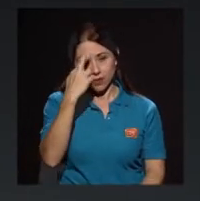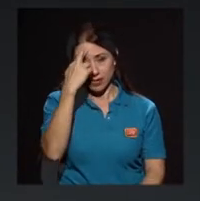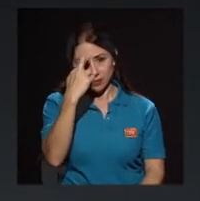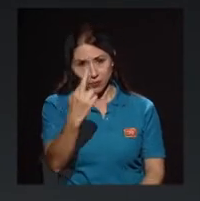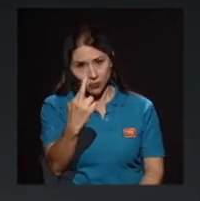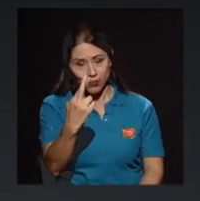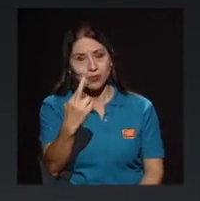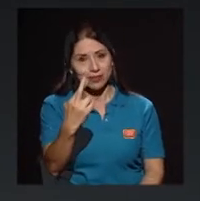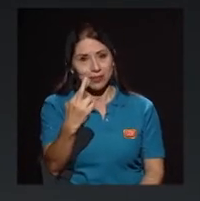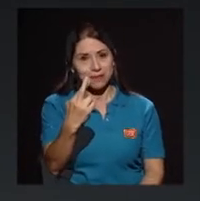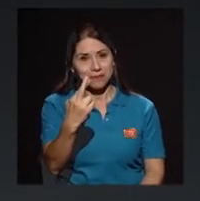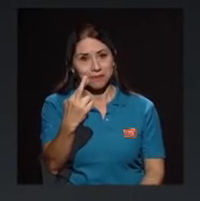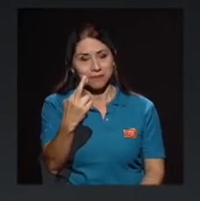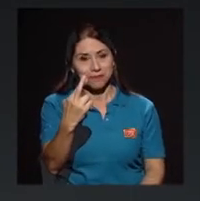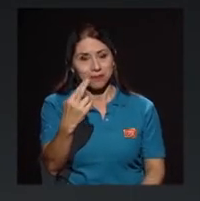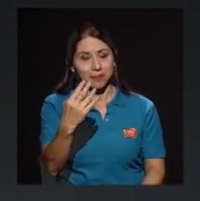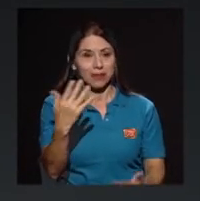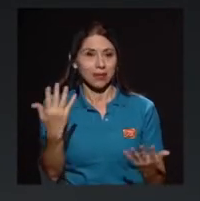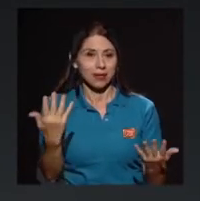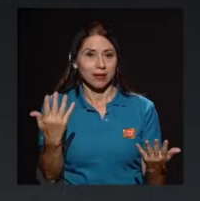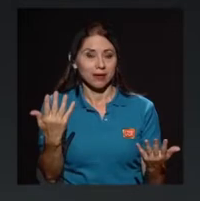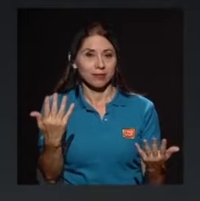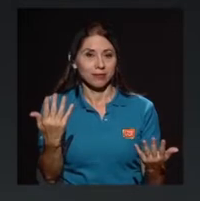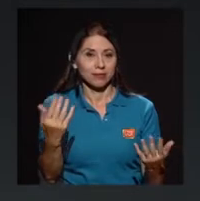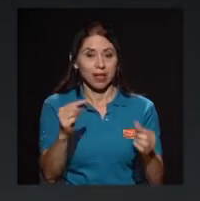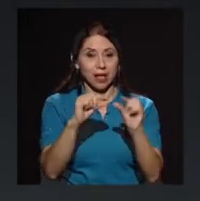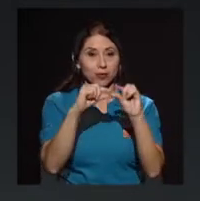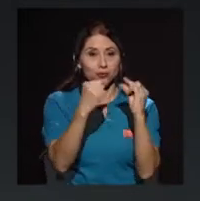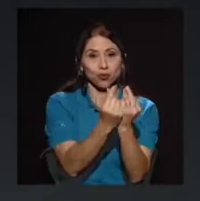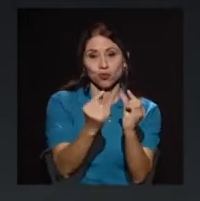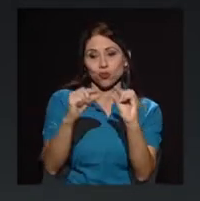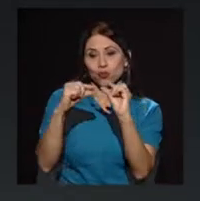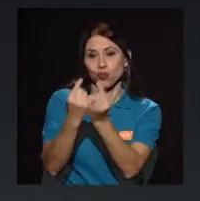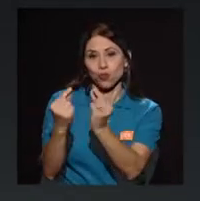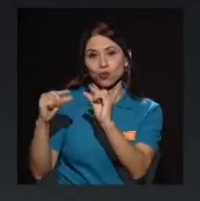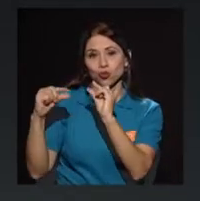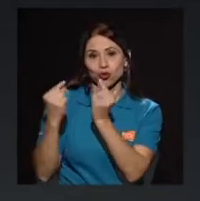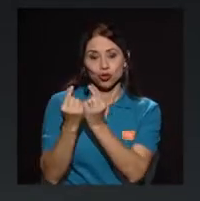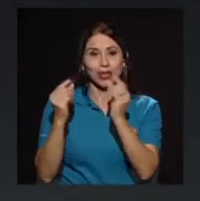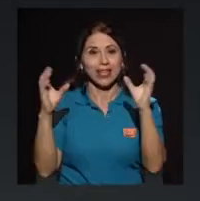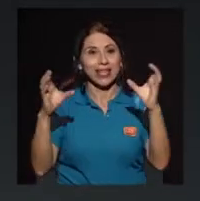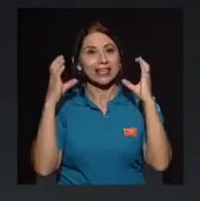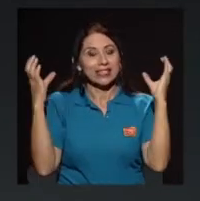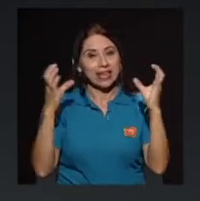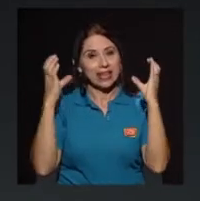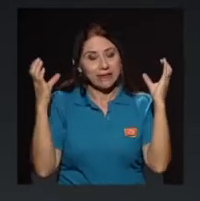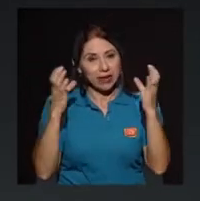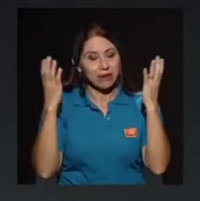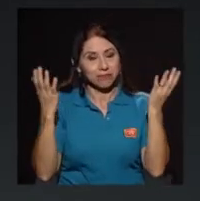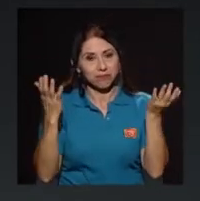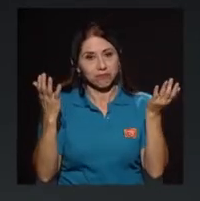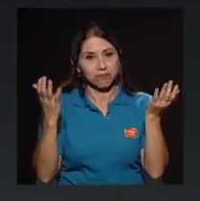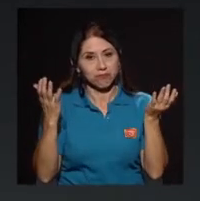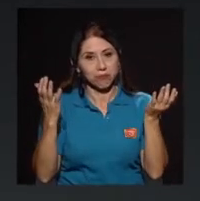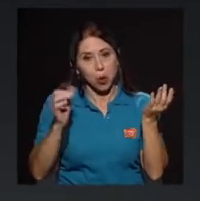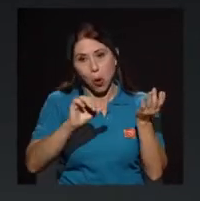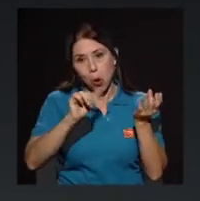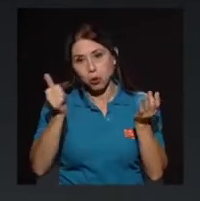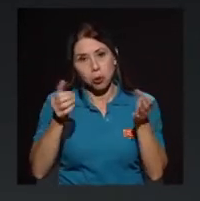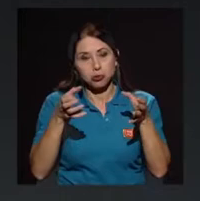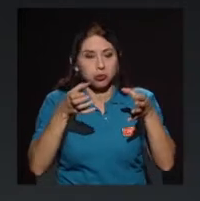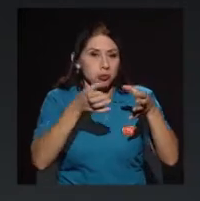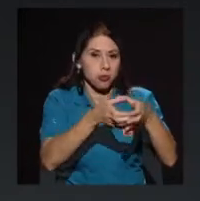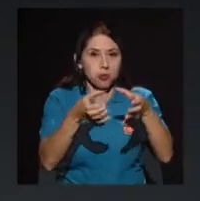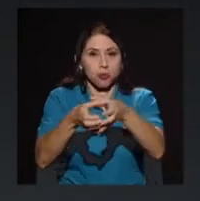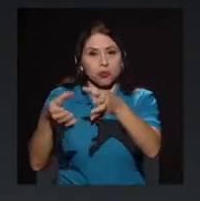a los grupos que celebran otras denominaciones religiosas